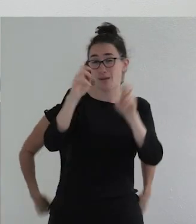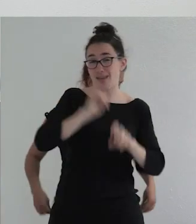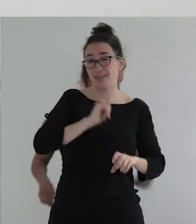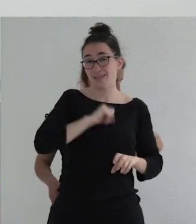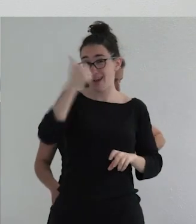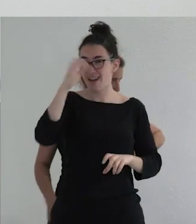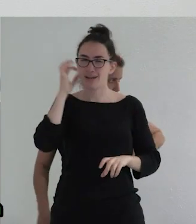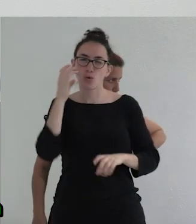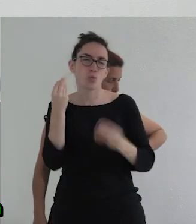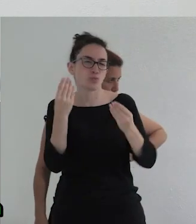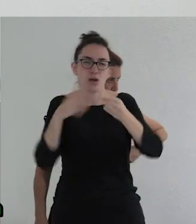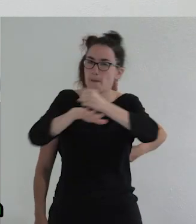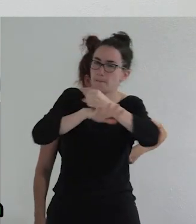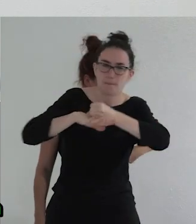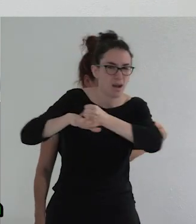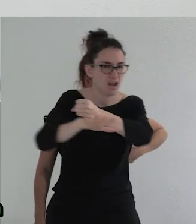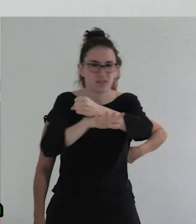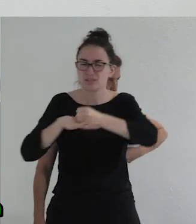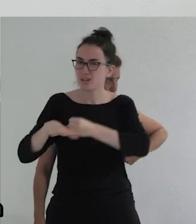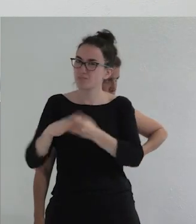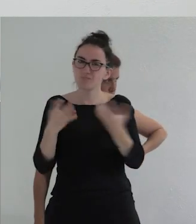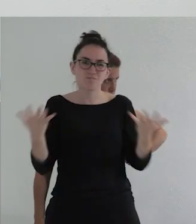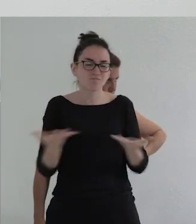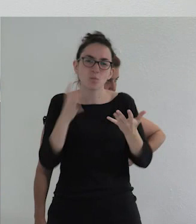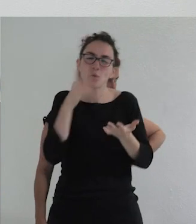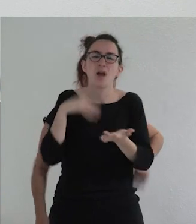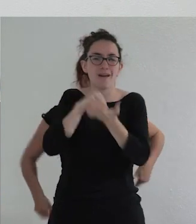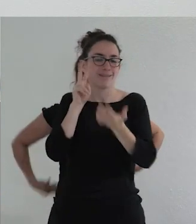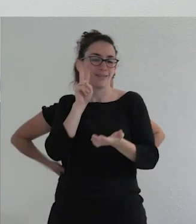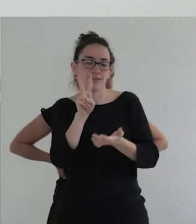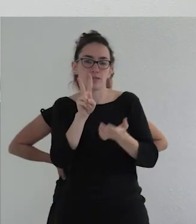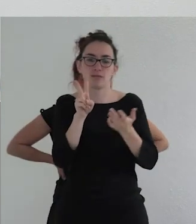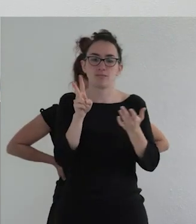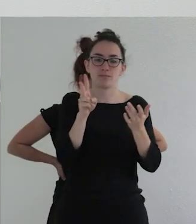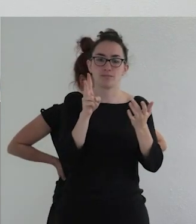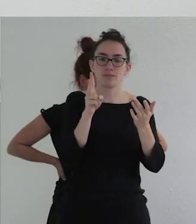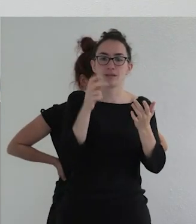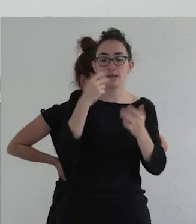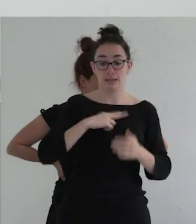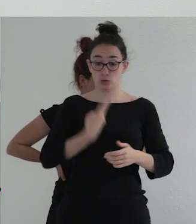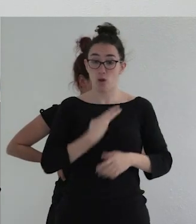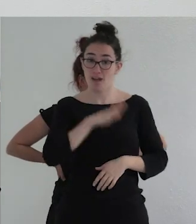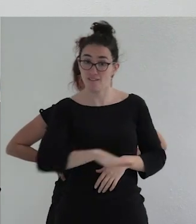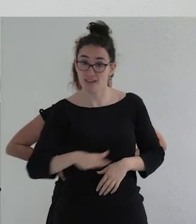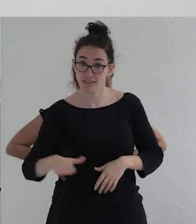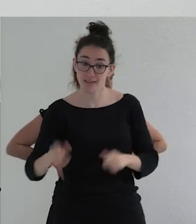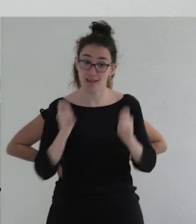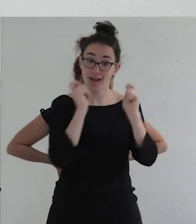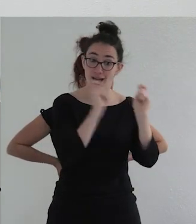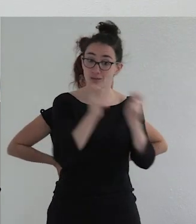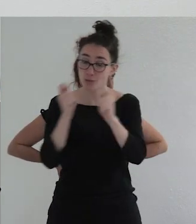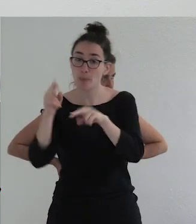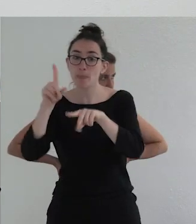género es muy esencialista ¿por qué? porque a veces tengo la sensación de que la atribución de la transexualidad infantil no se hace